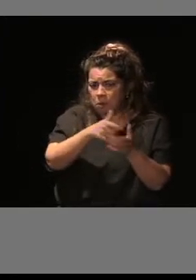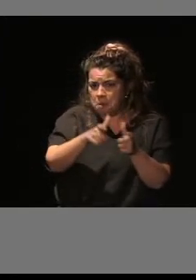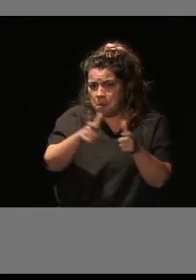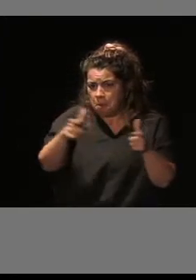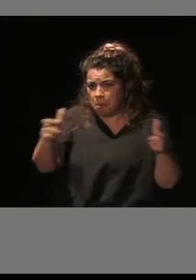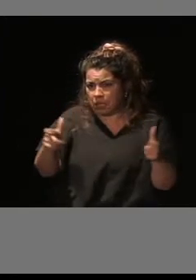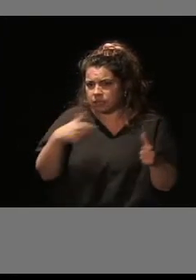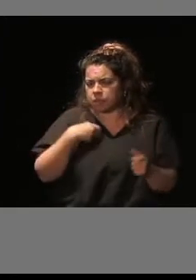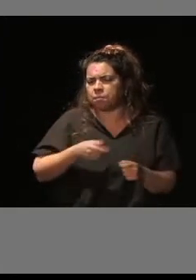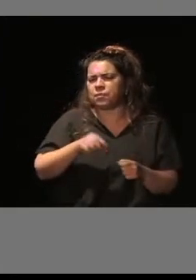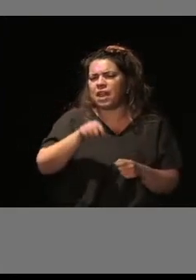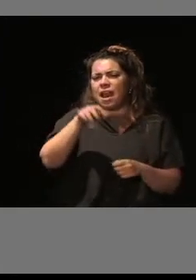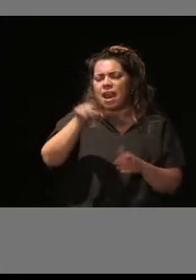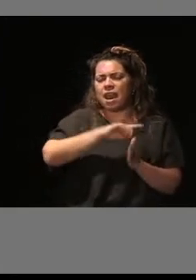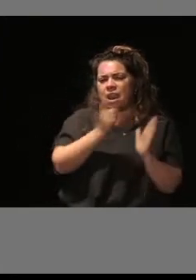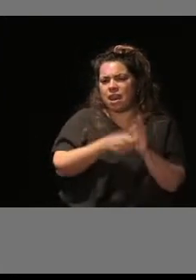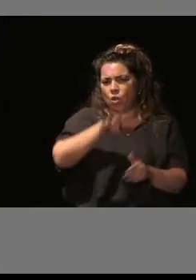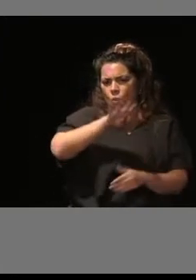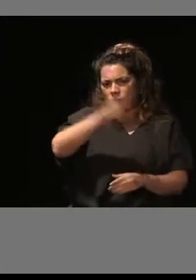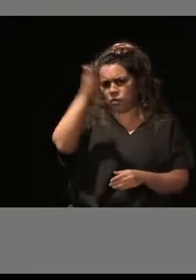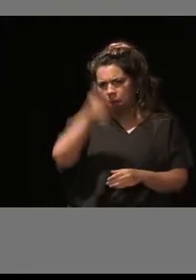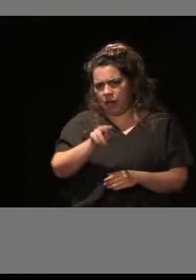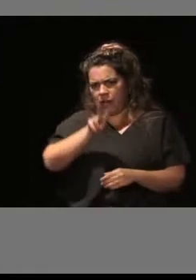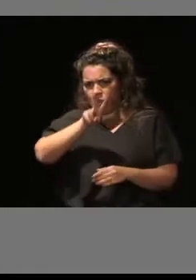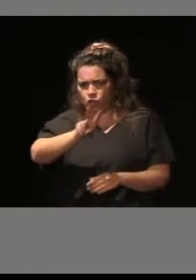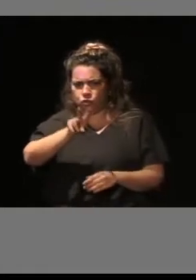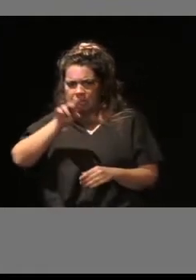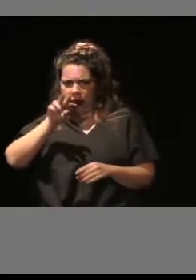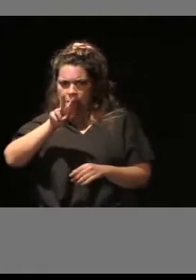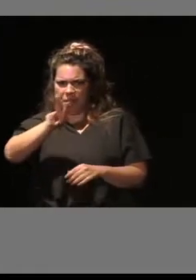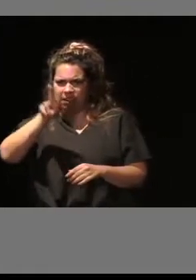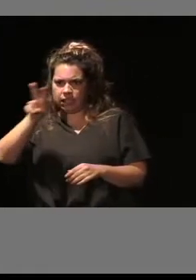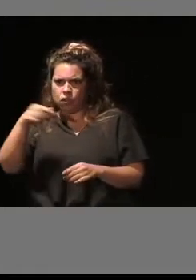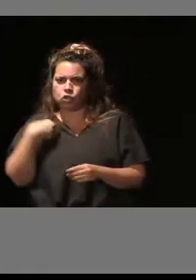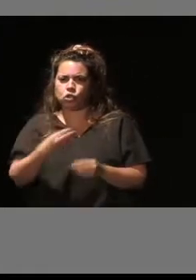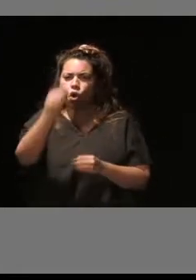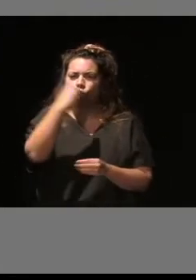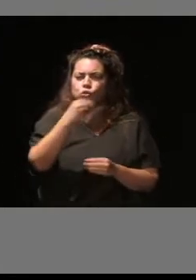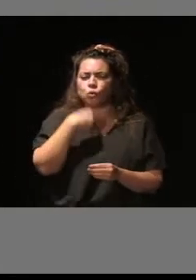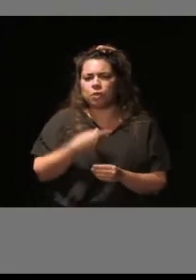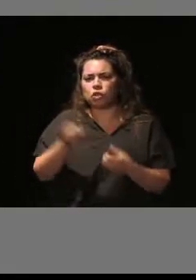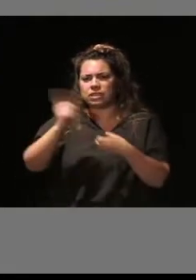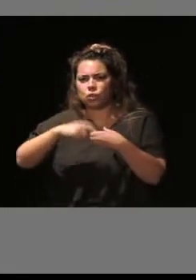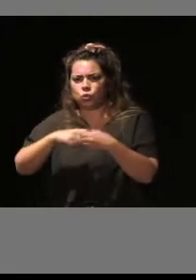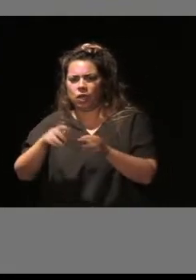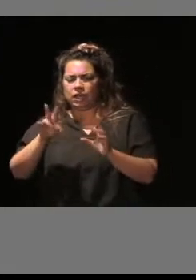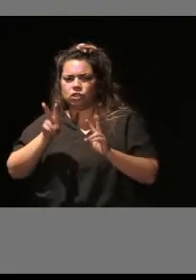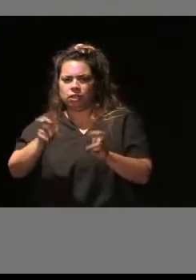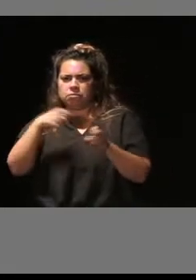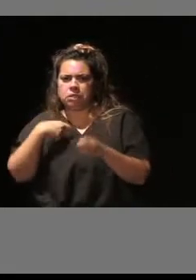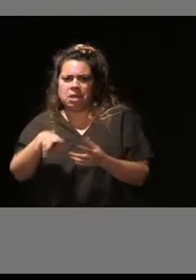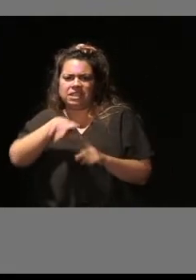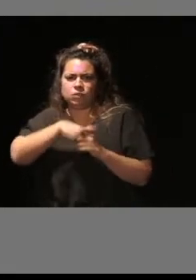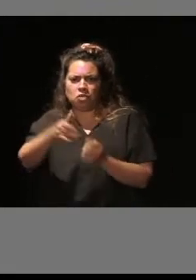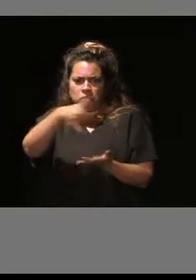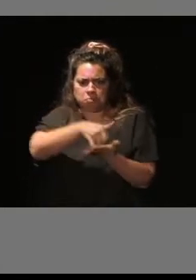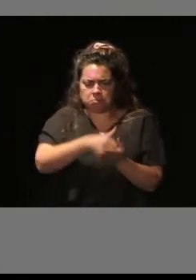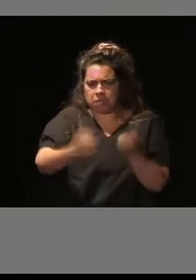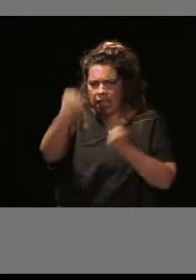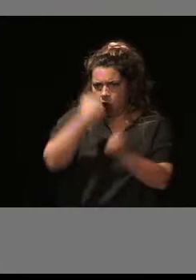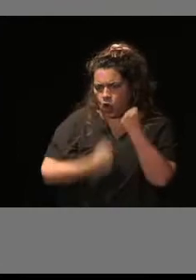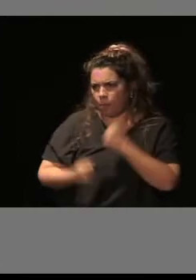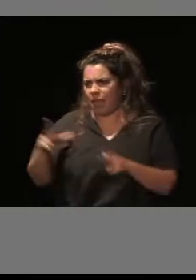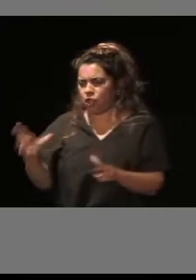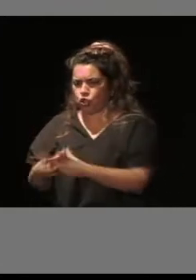4 barra 2022 de Protección de Consumidores y Usuarios ante situaciones de vulnerabilidad económica y social.